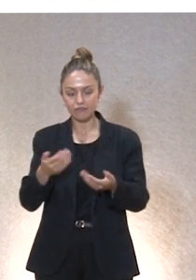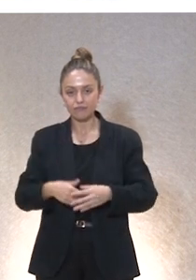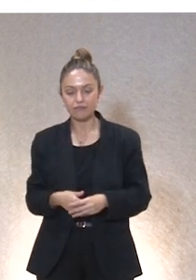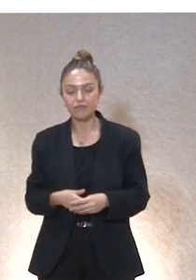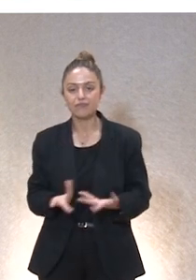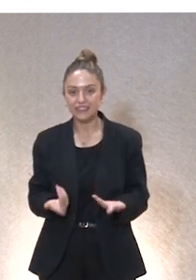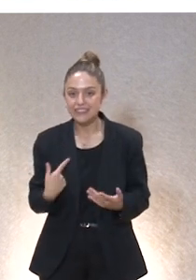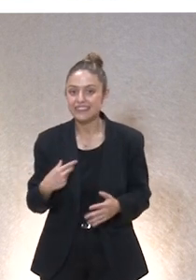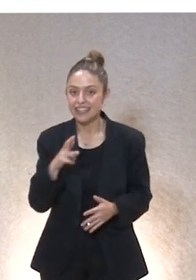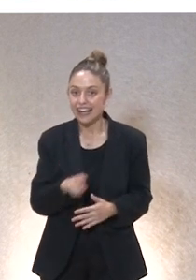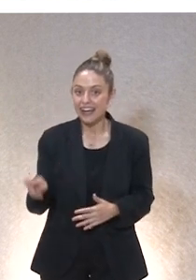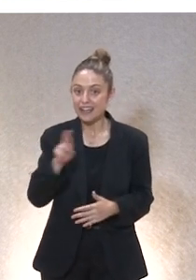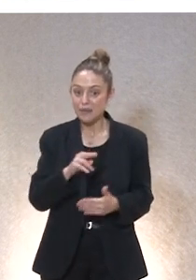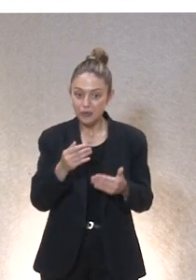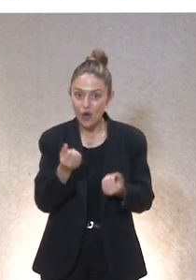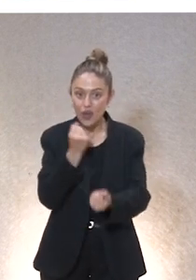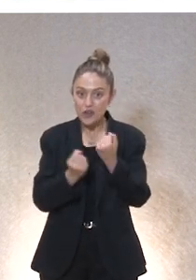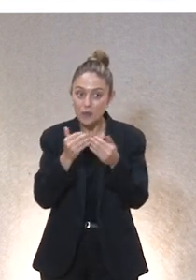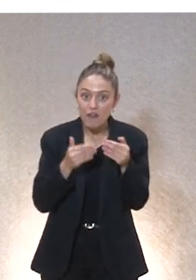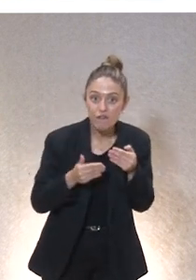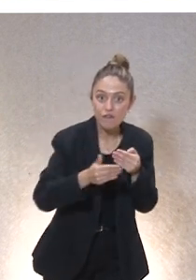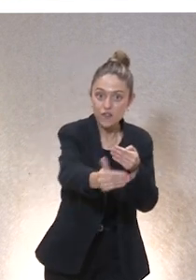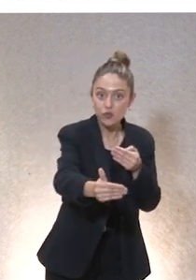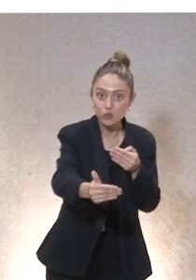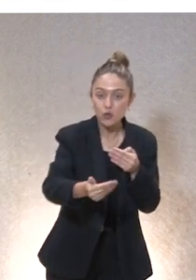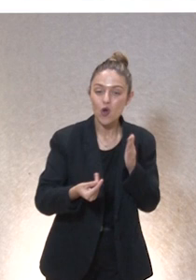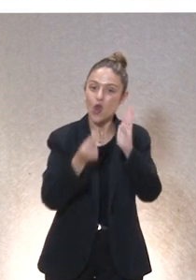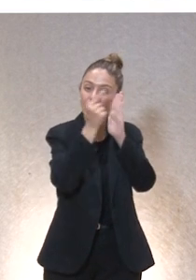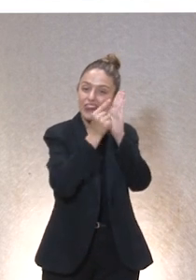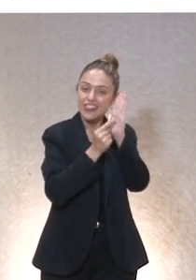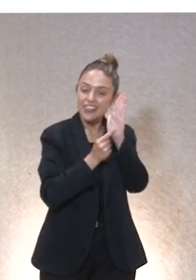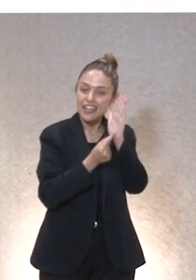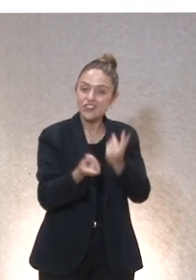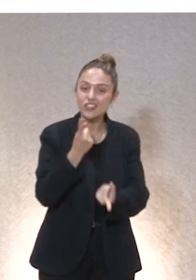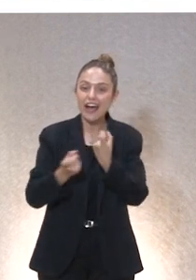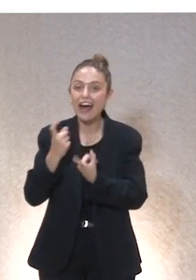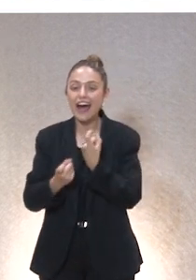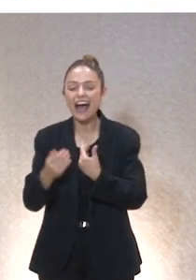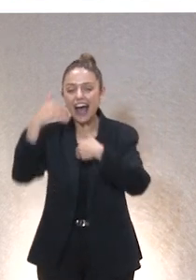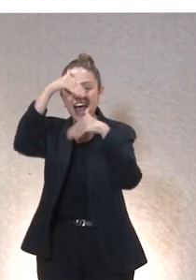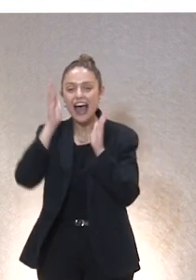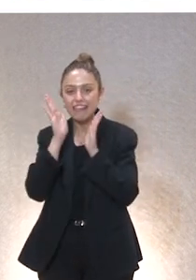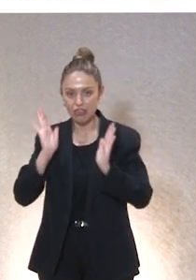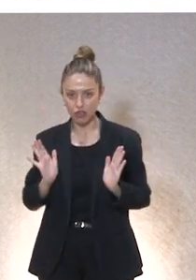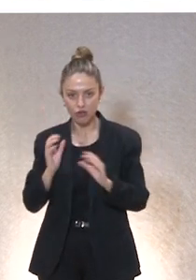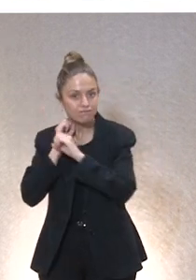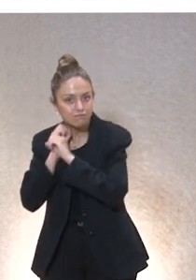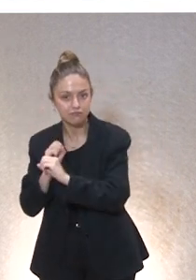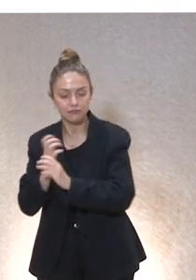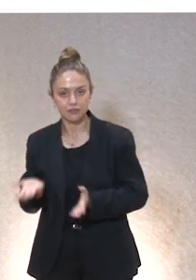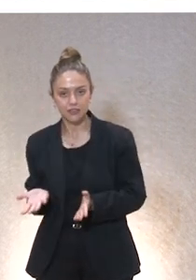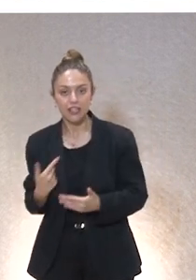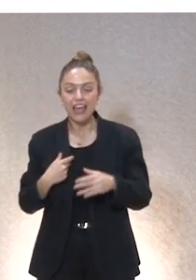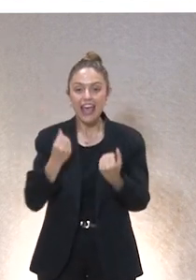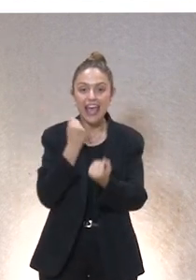Ojo, repito, la economía del futuro, la obtención de datos depende de la atención. La economía de la